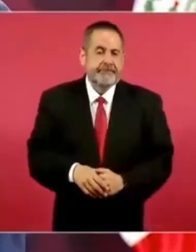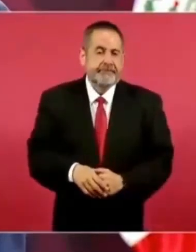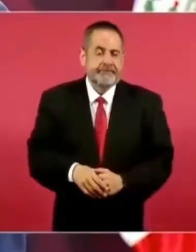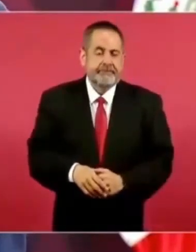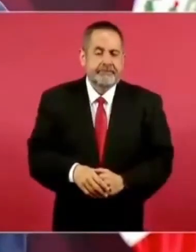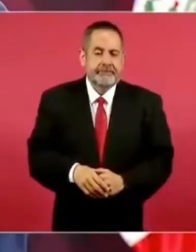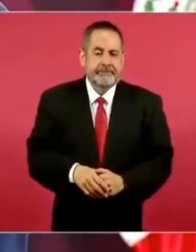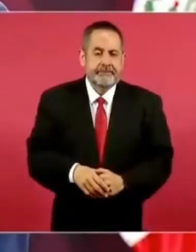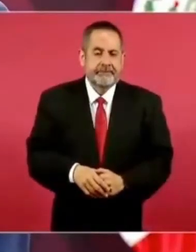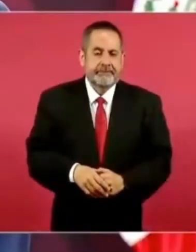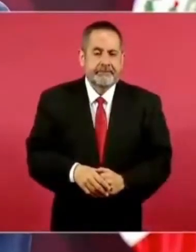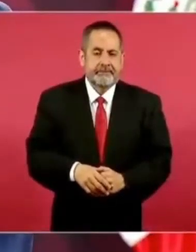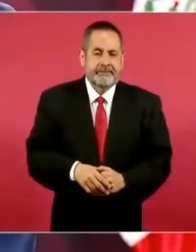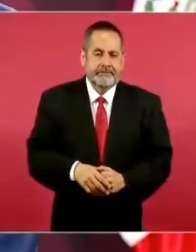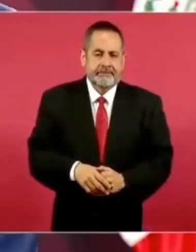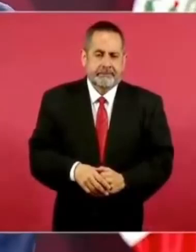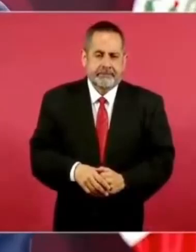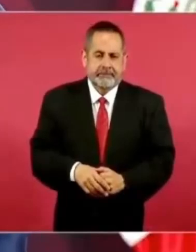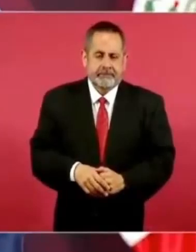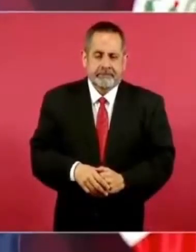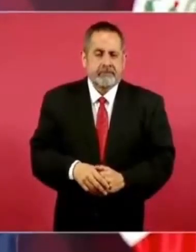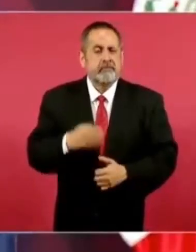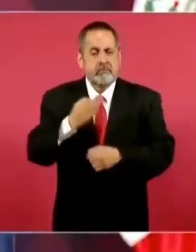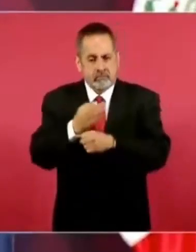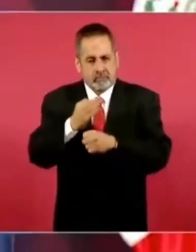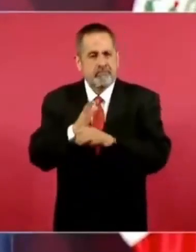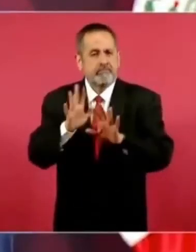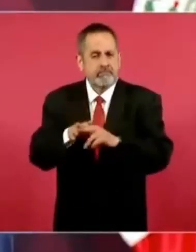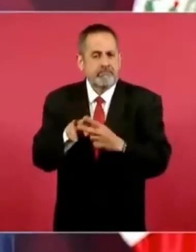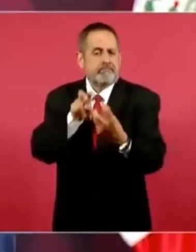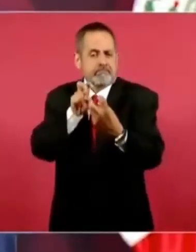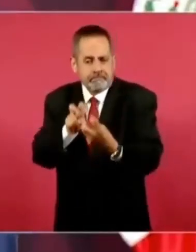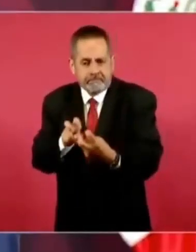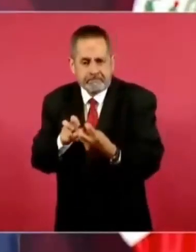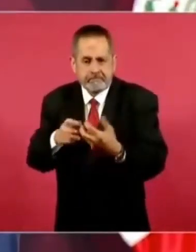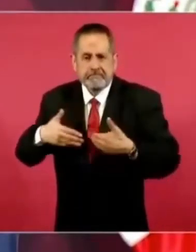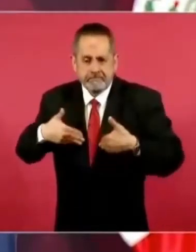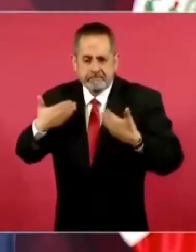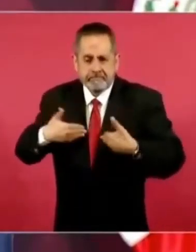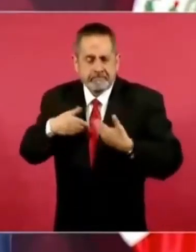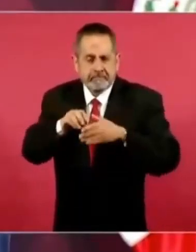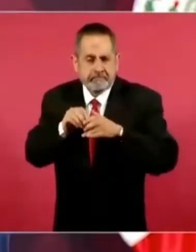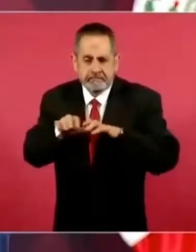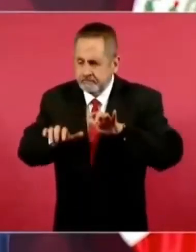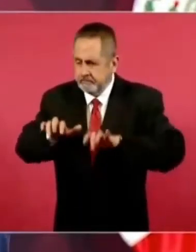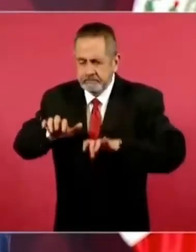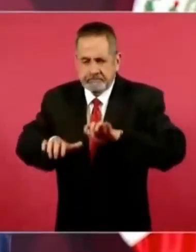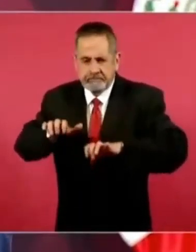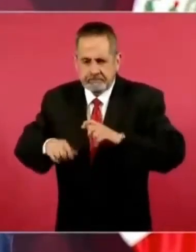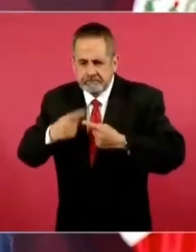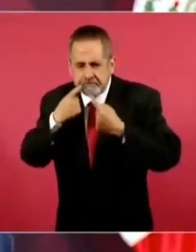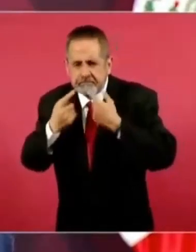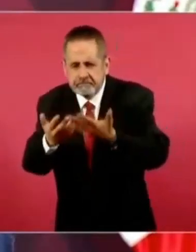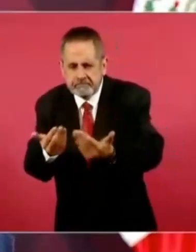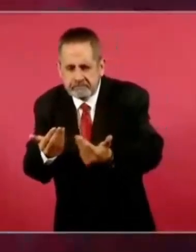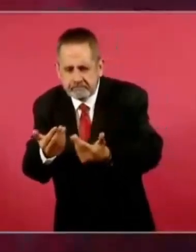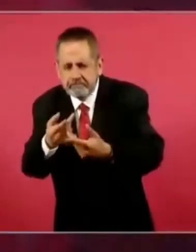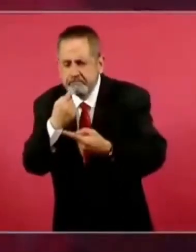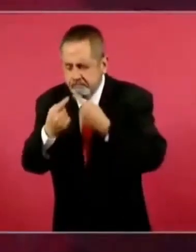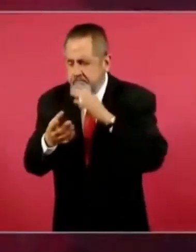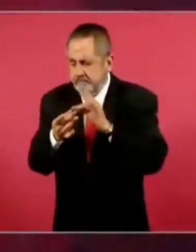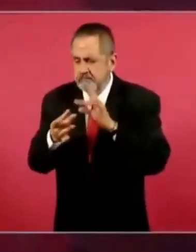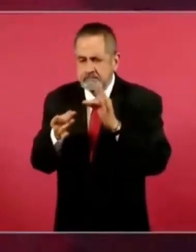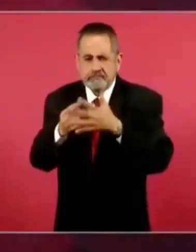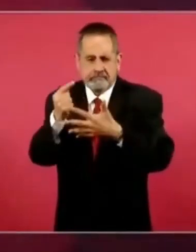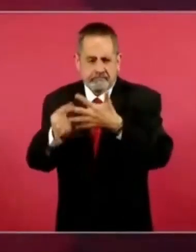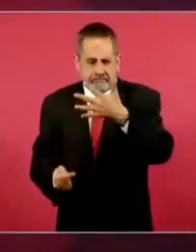Ya les están tomando declaraciones, la